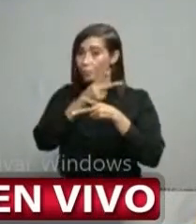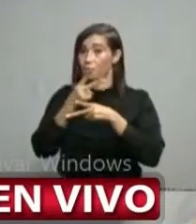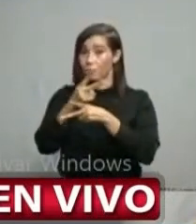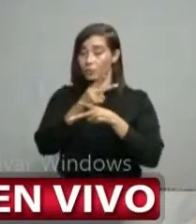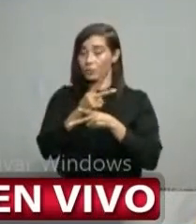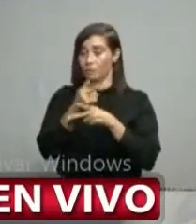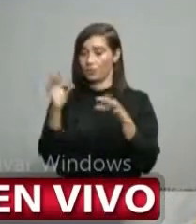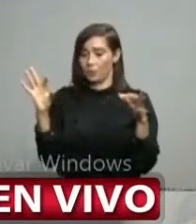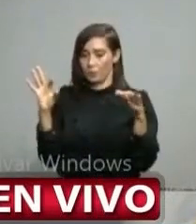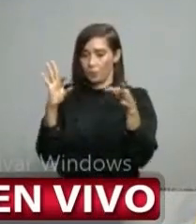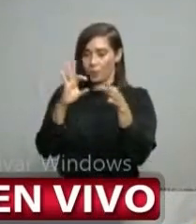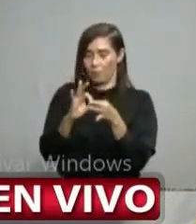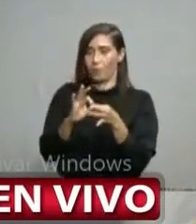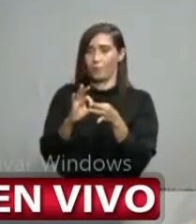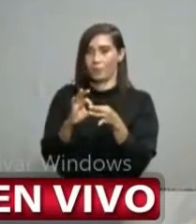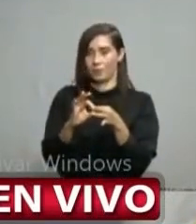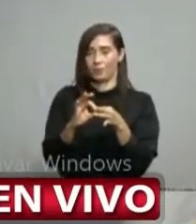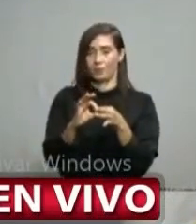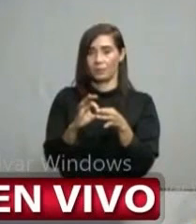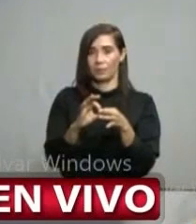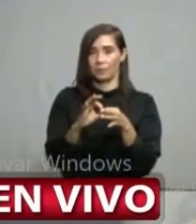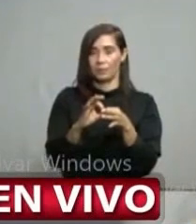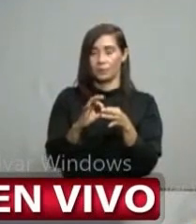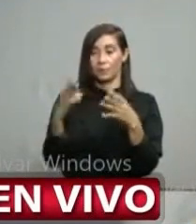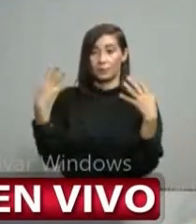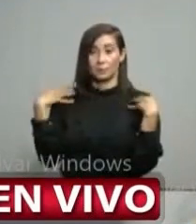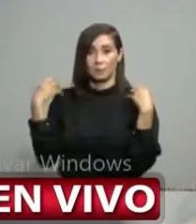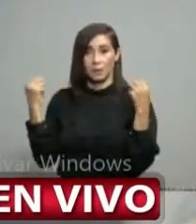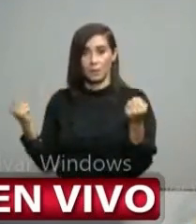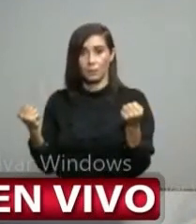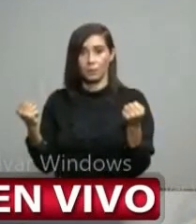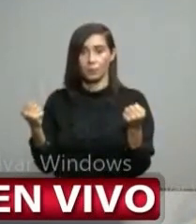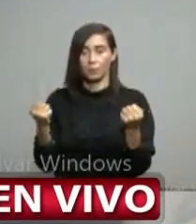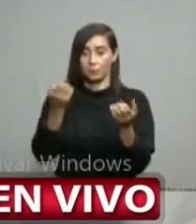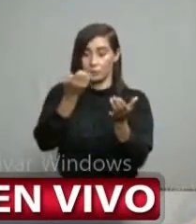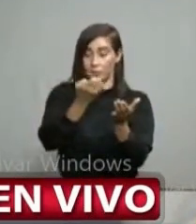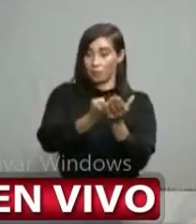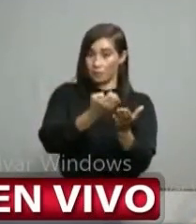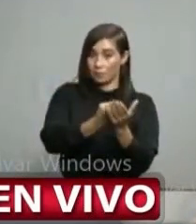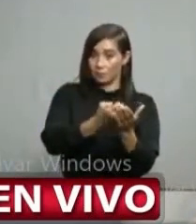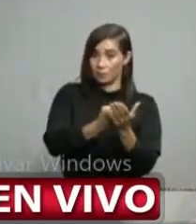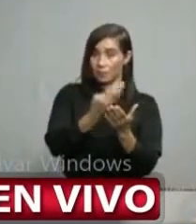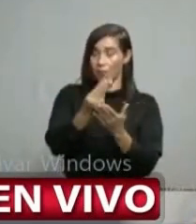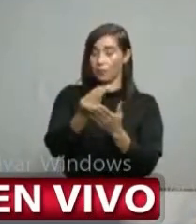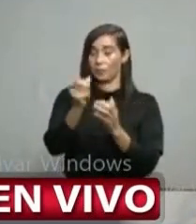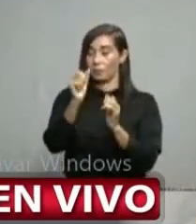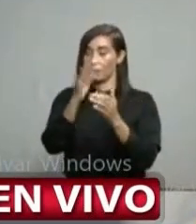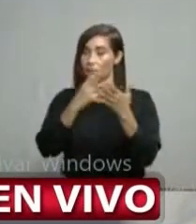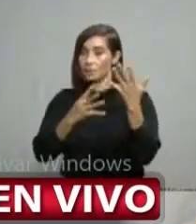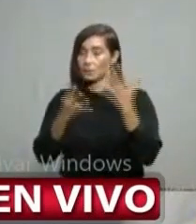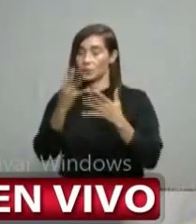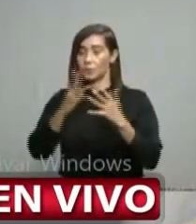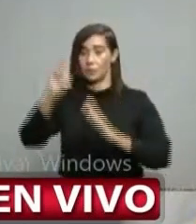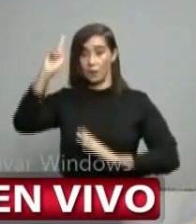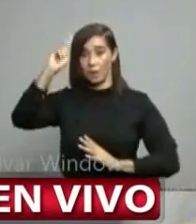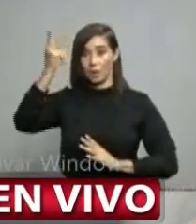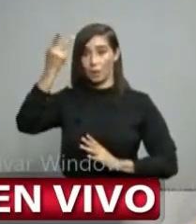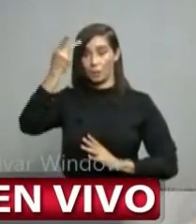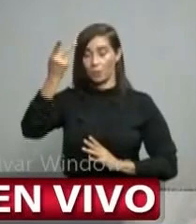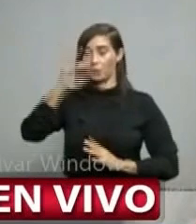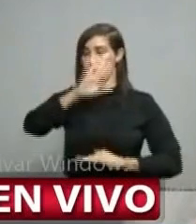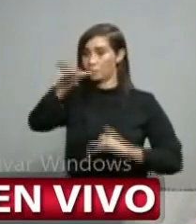esta es la combinación perfecta salud economía sociedad política